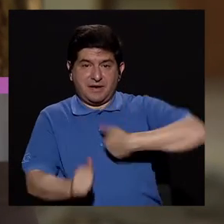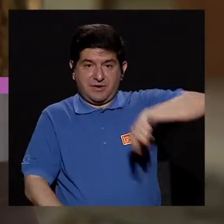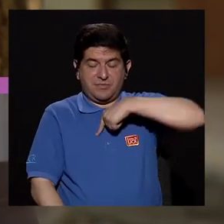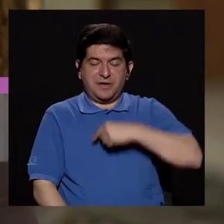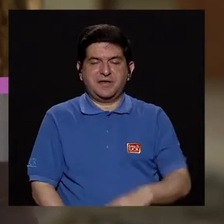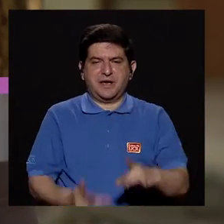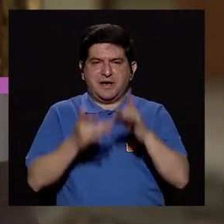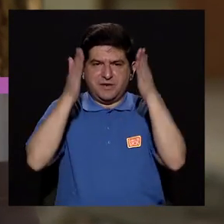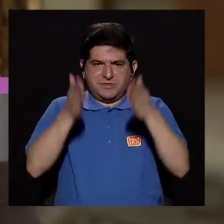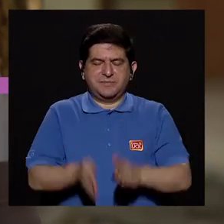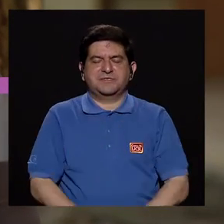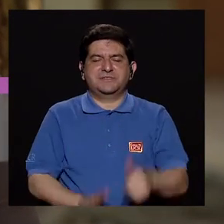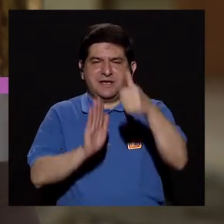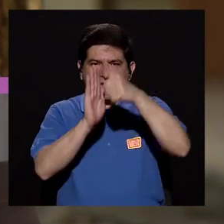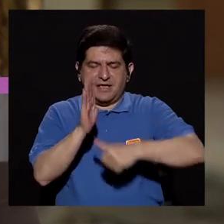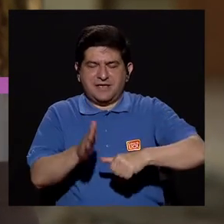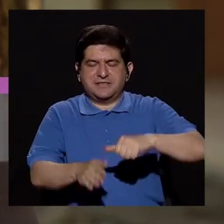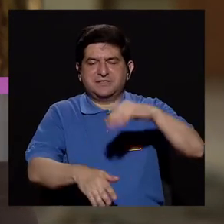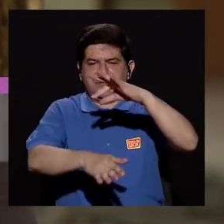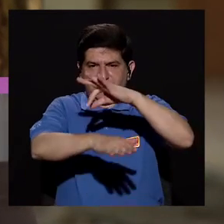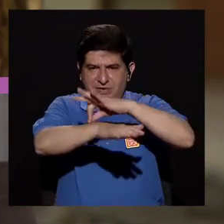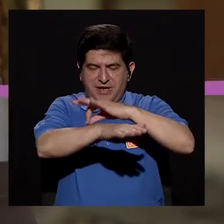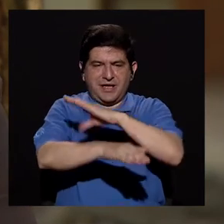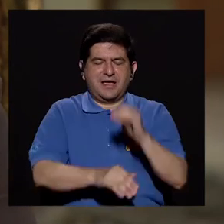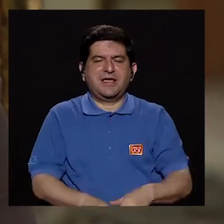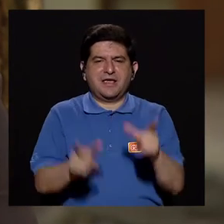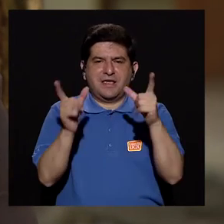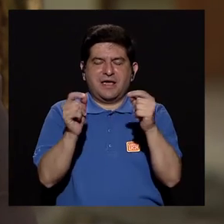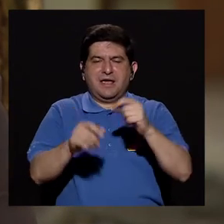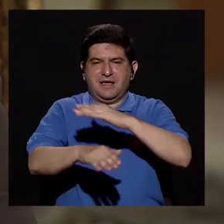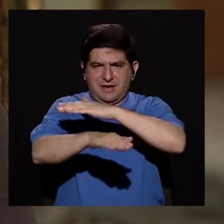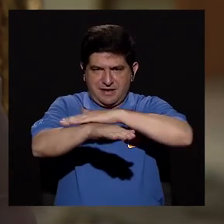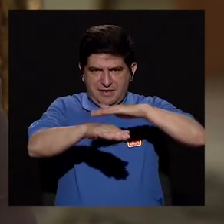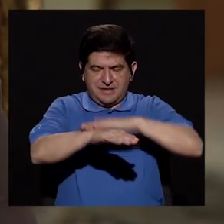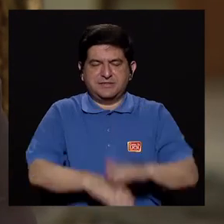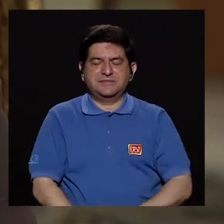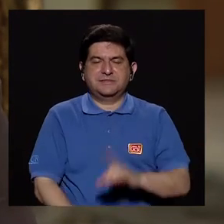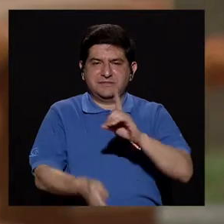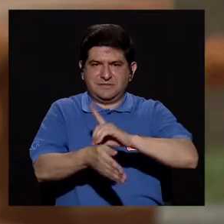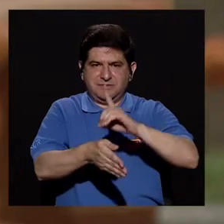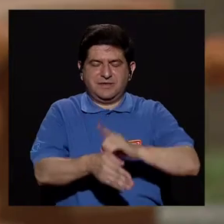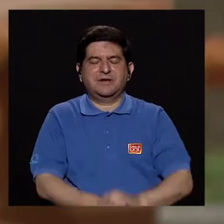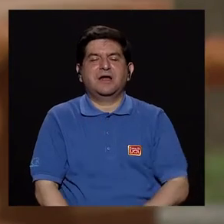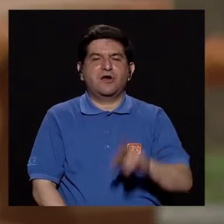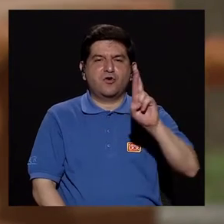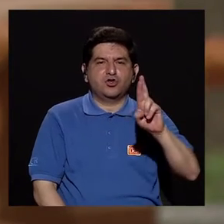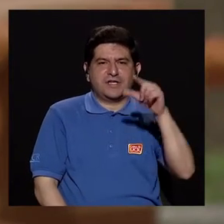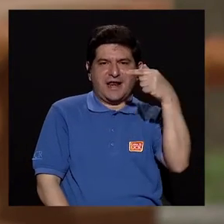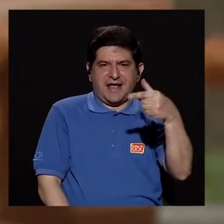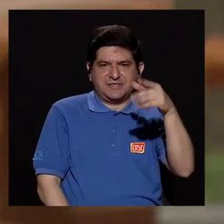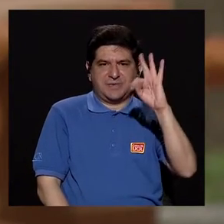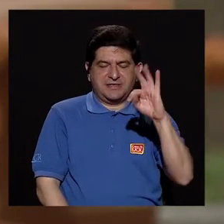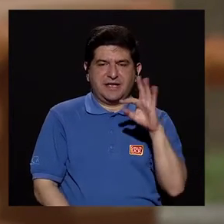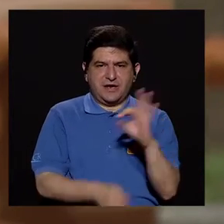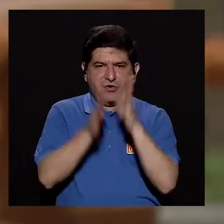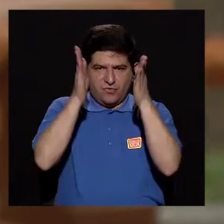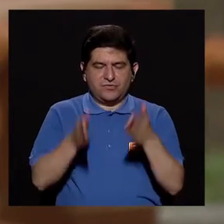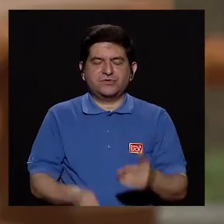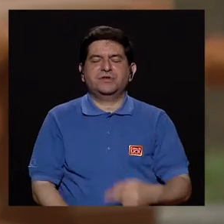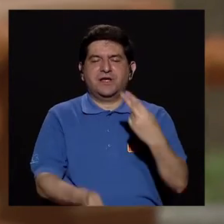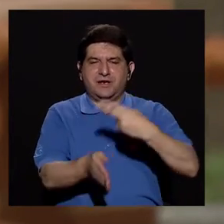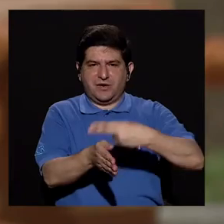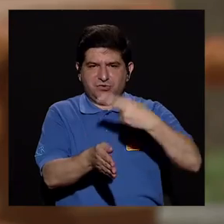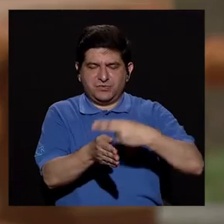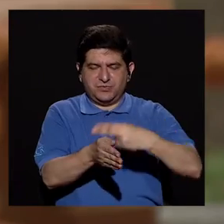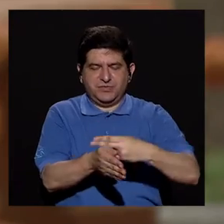especialista en cirugía dermatológica y oncología cutánea. Se trata de la médico Roxana Gaspar Taylor, ella es funcionaria también